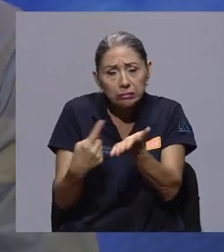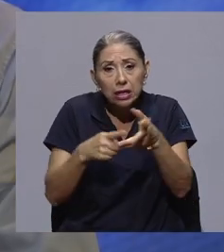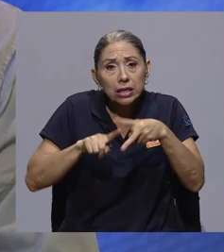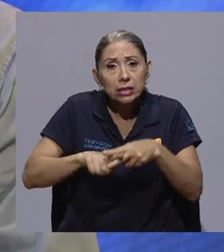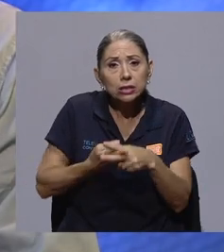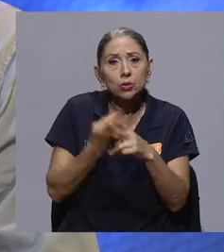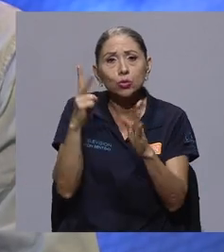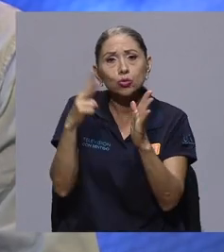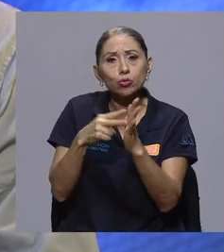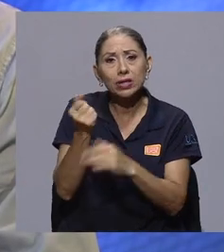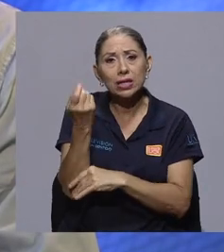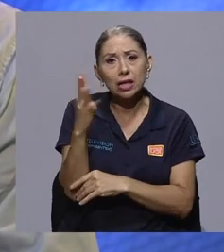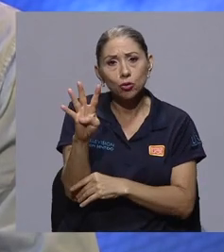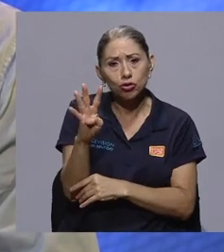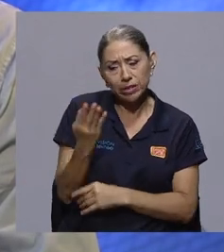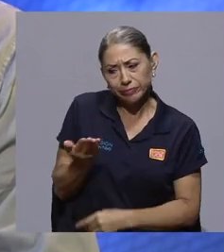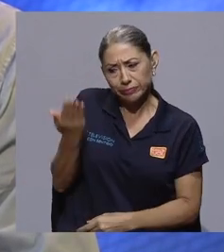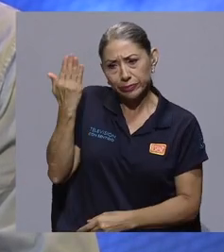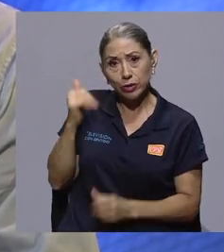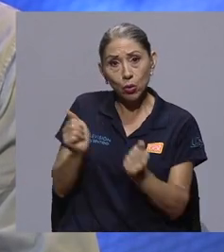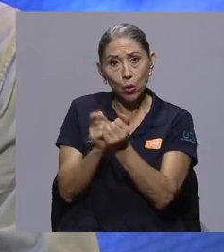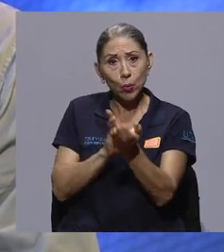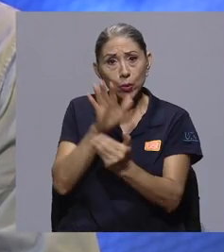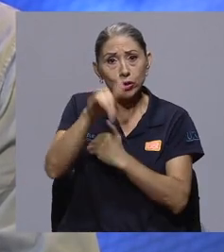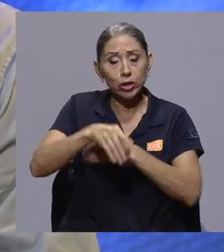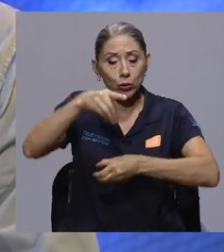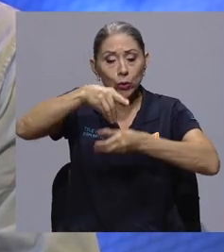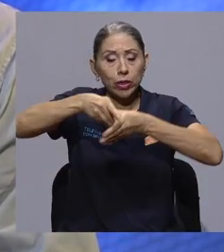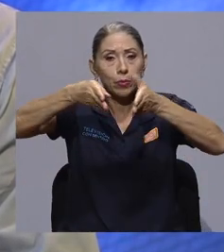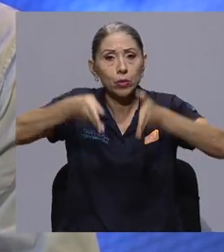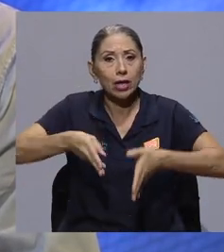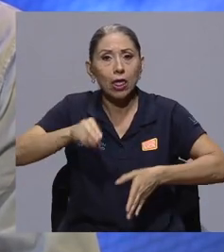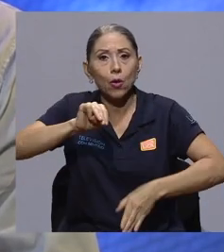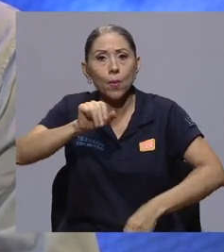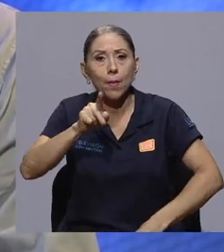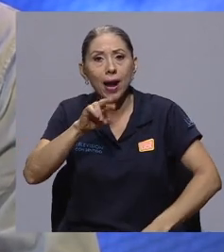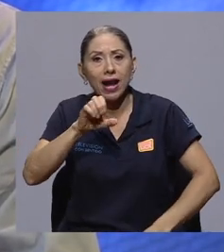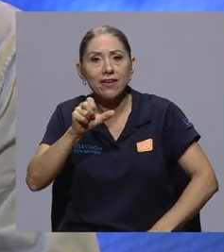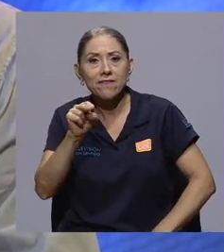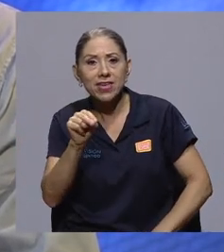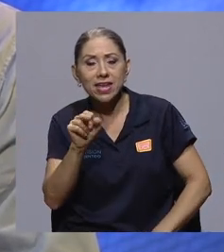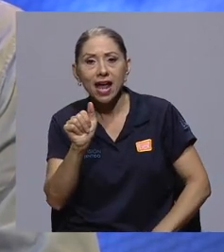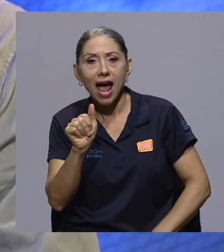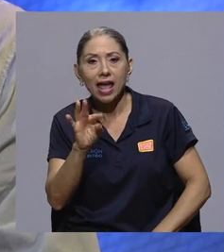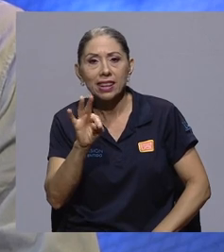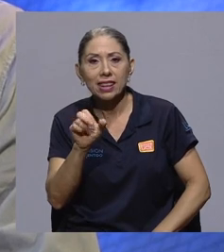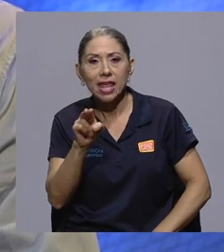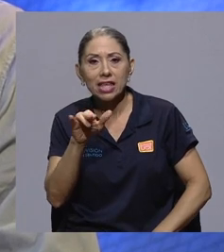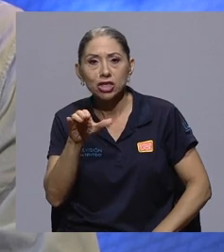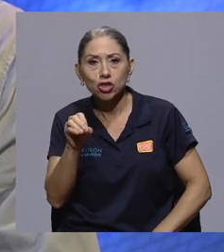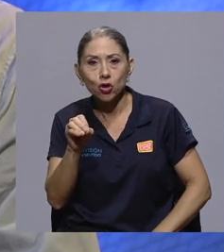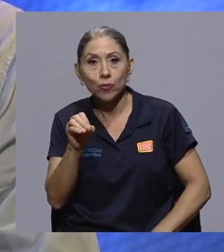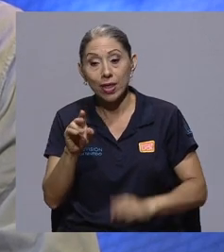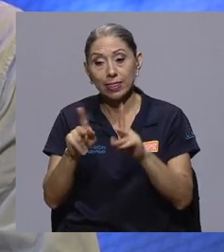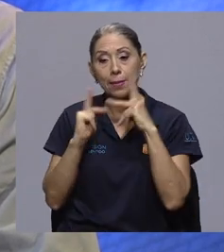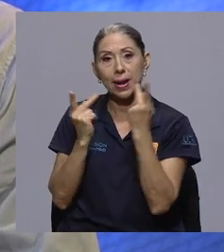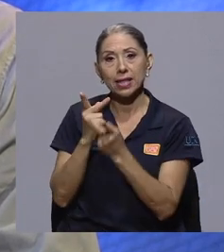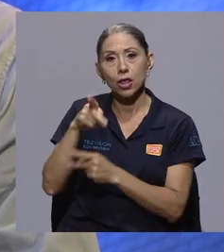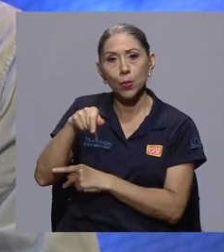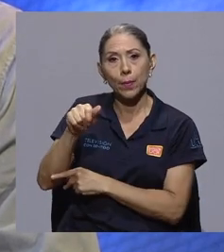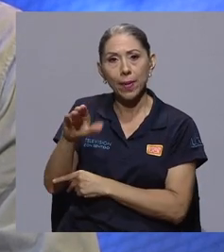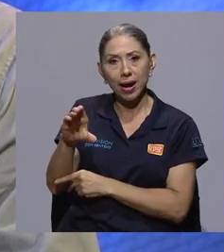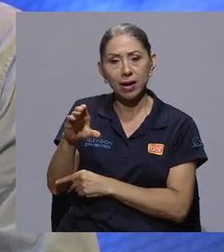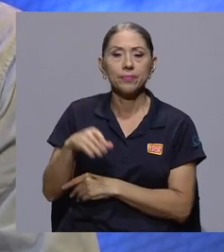con el proyecto que presentó el diputado Marvin Atencio del PAC. Este fue un proyecto que